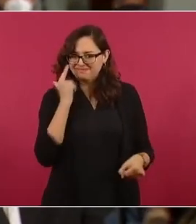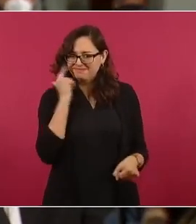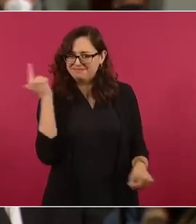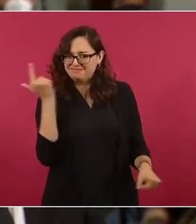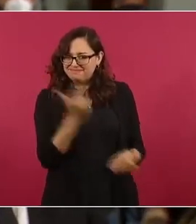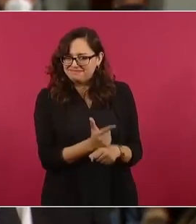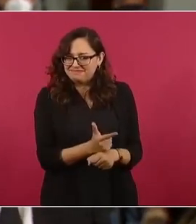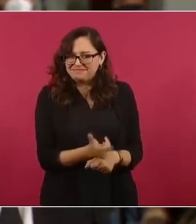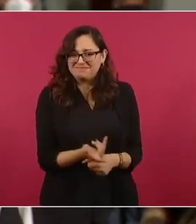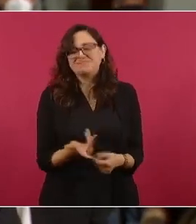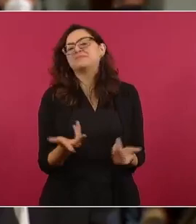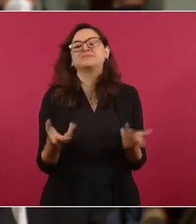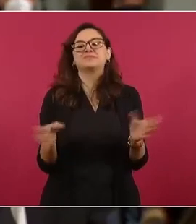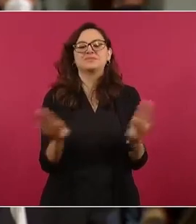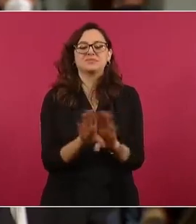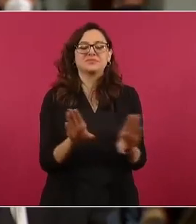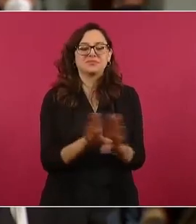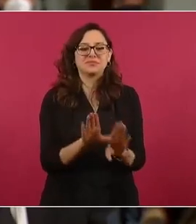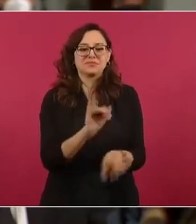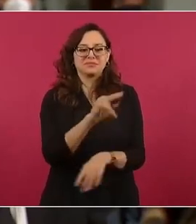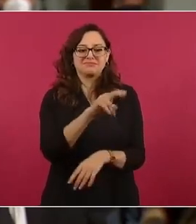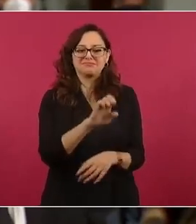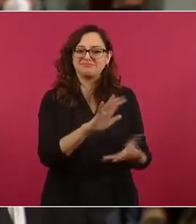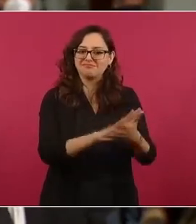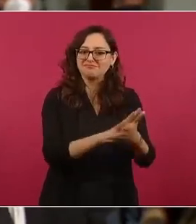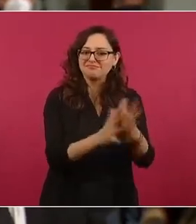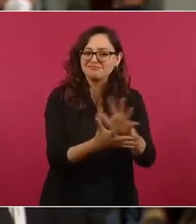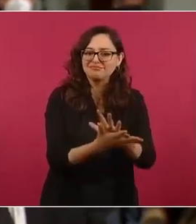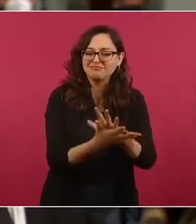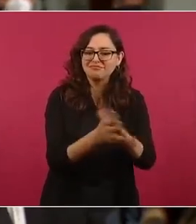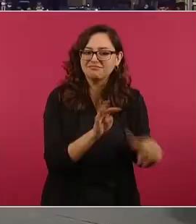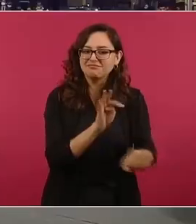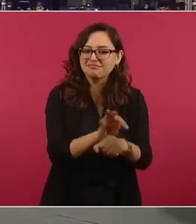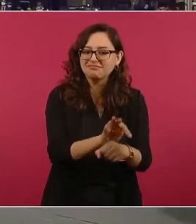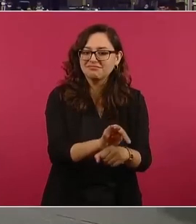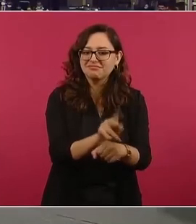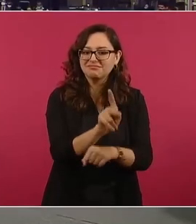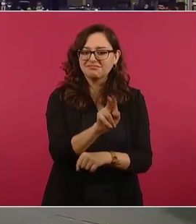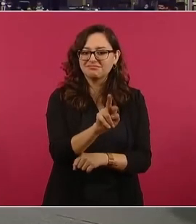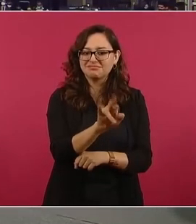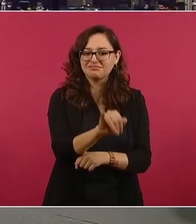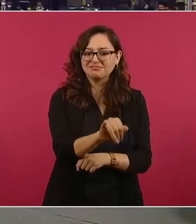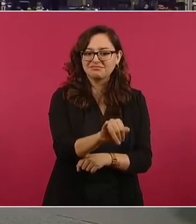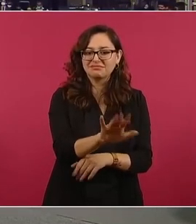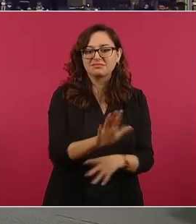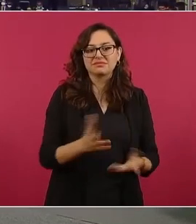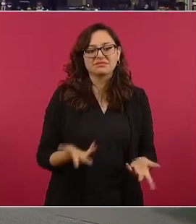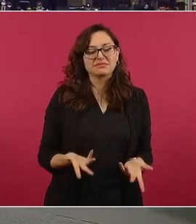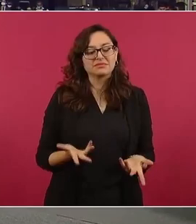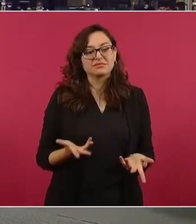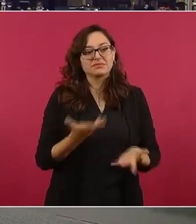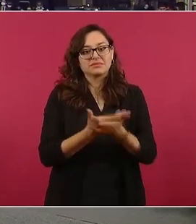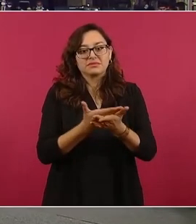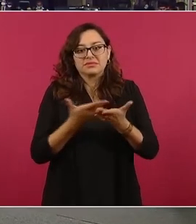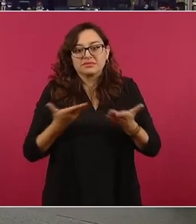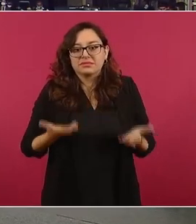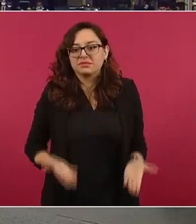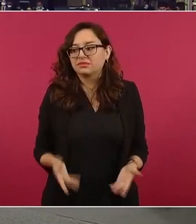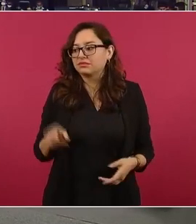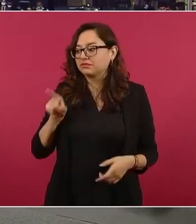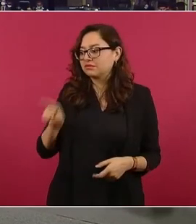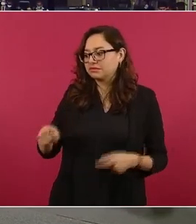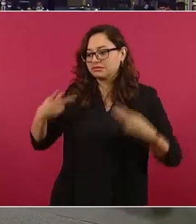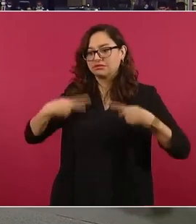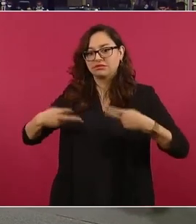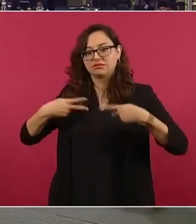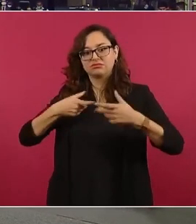correlación de que están… porque estas multas, curiosamente, señor presidente, están yendo hacia comunicadores que tienen una